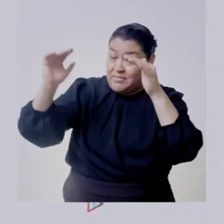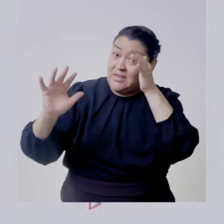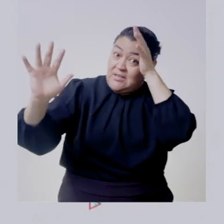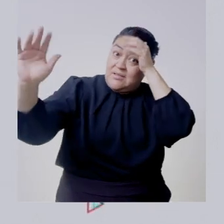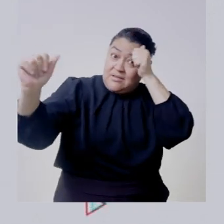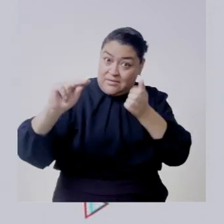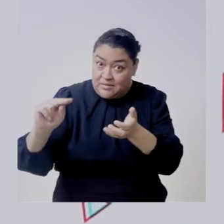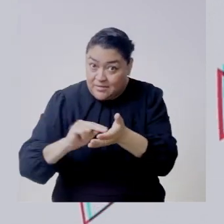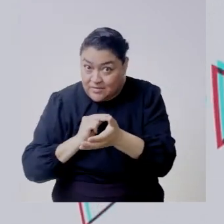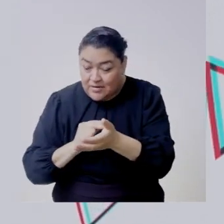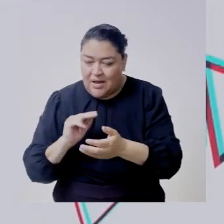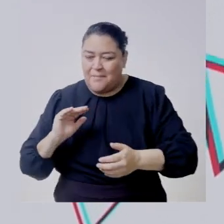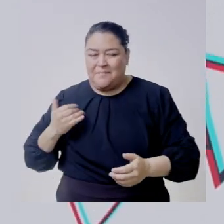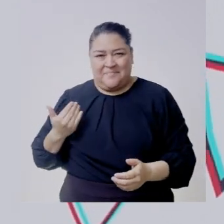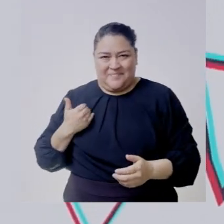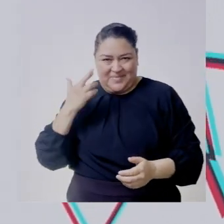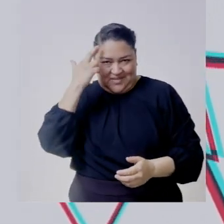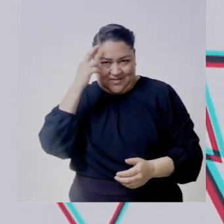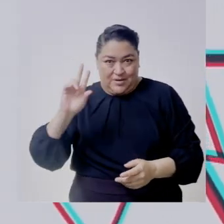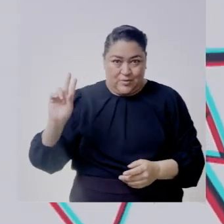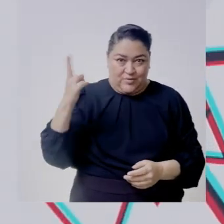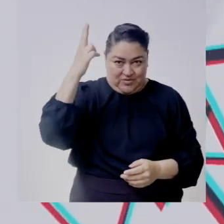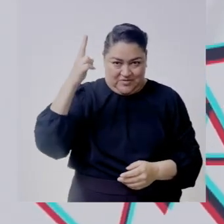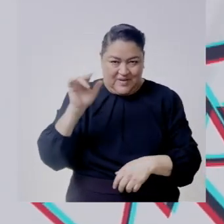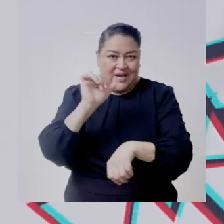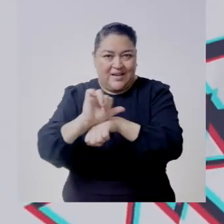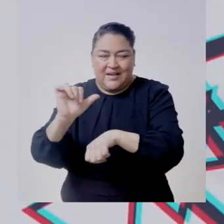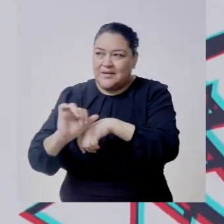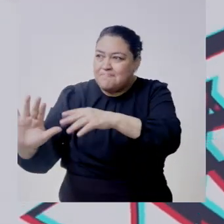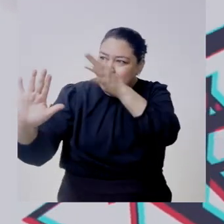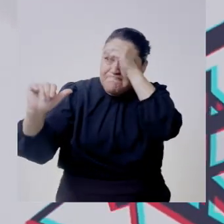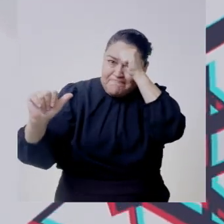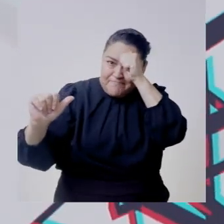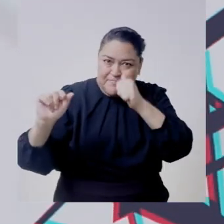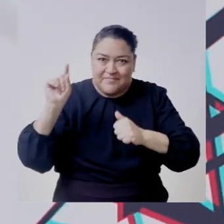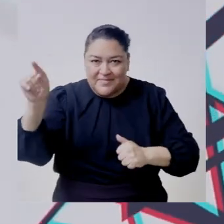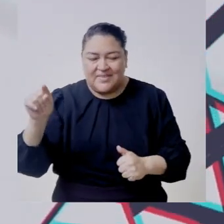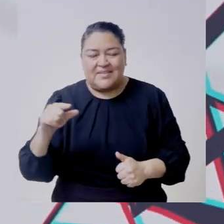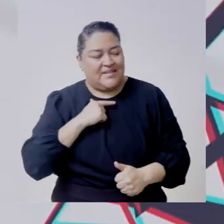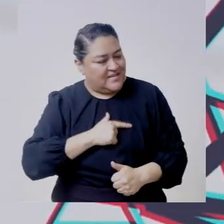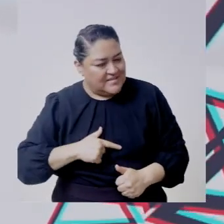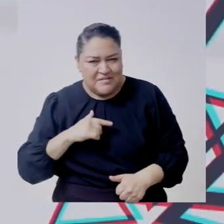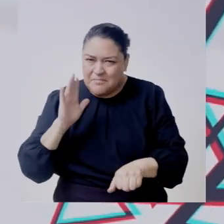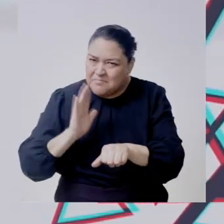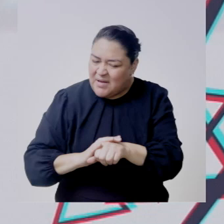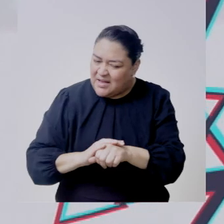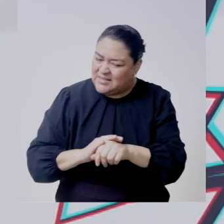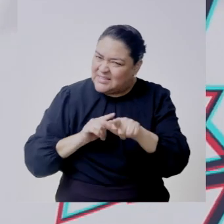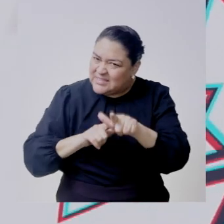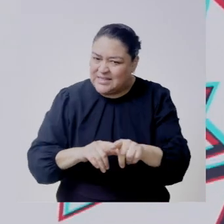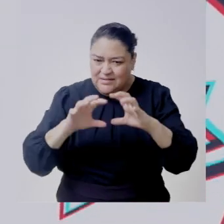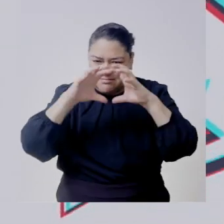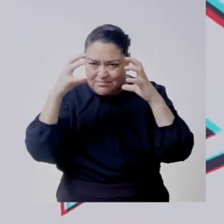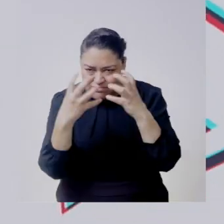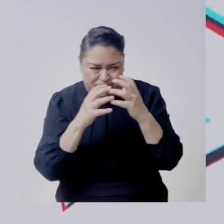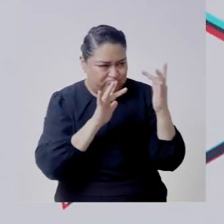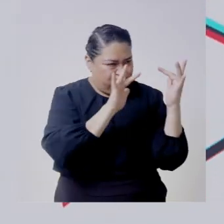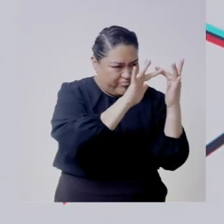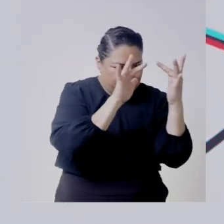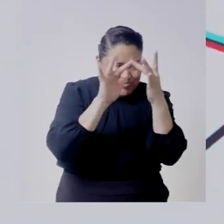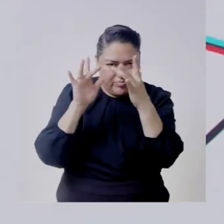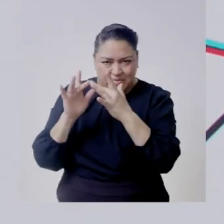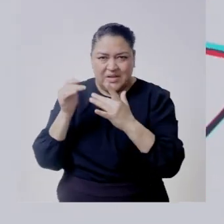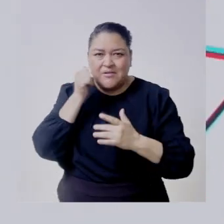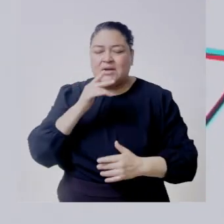hemos firmado convenios el más reciente con la universidad de buenos aires y bueno pues buscamos seguir creciendo y seguir